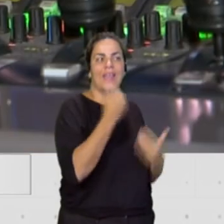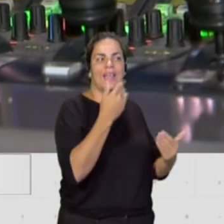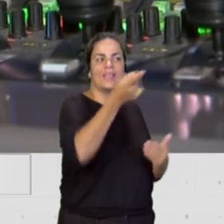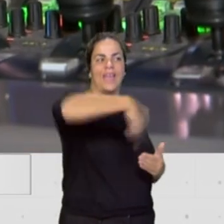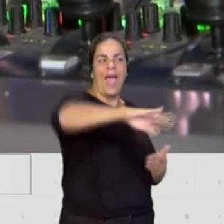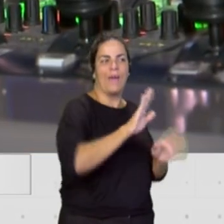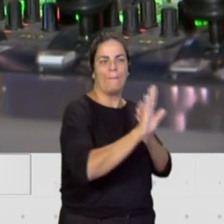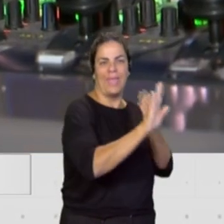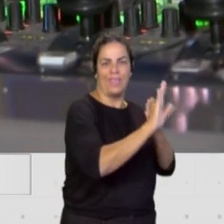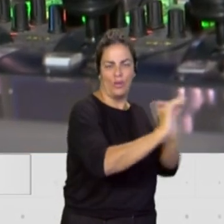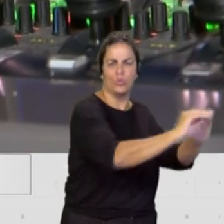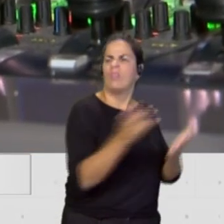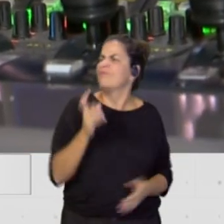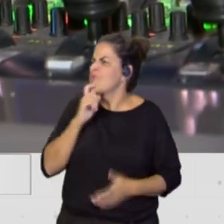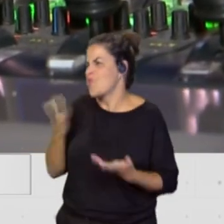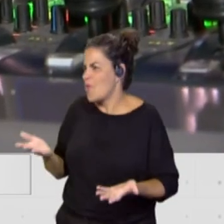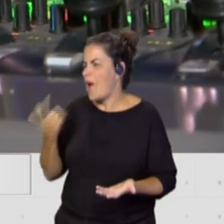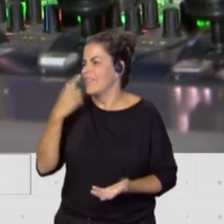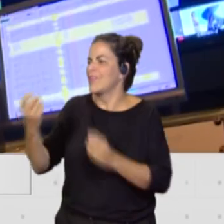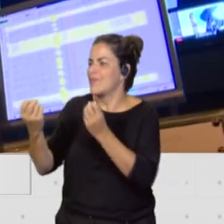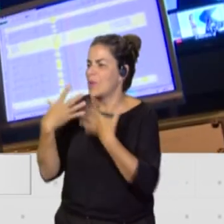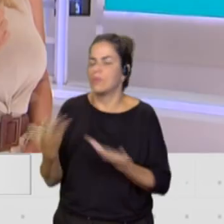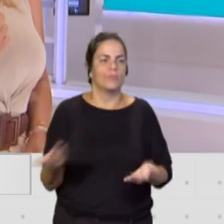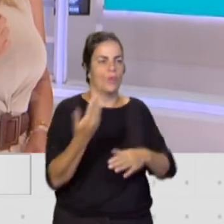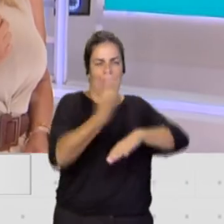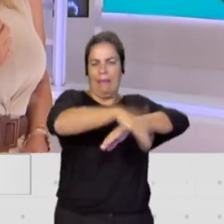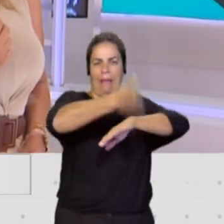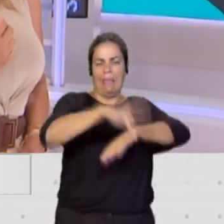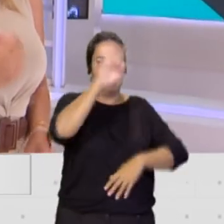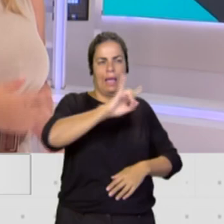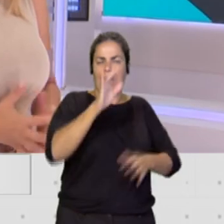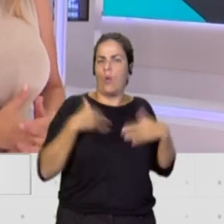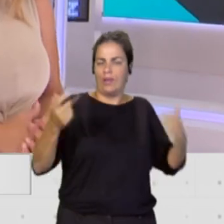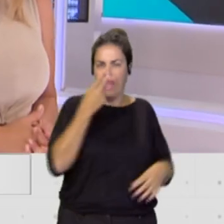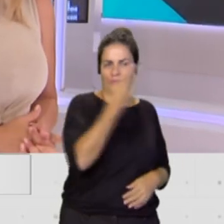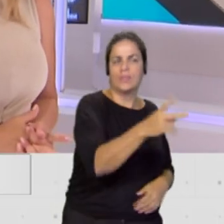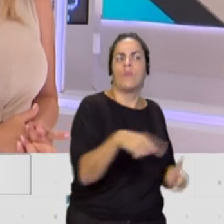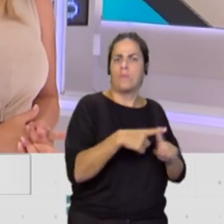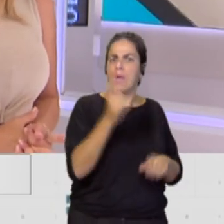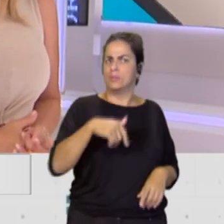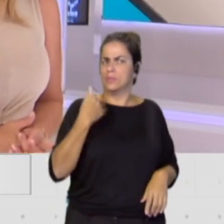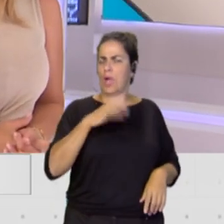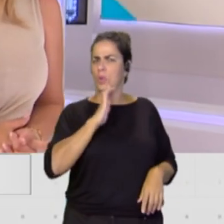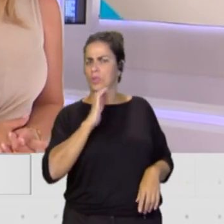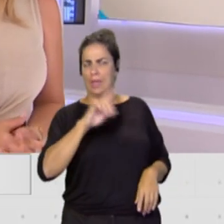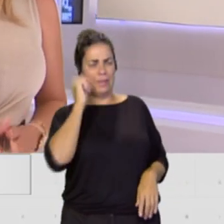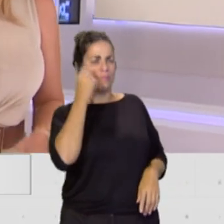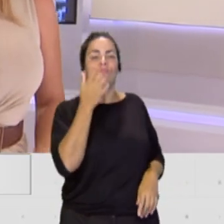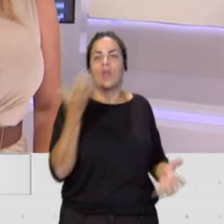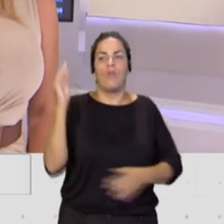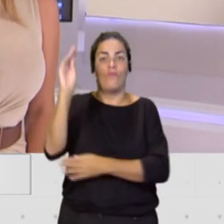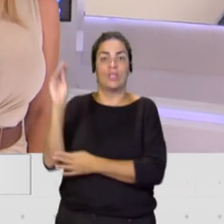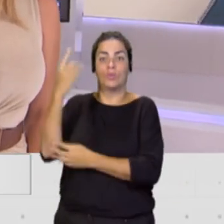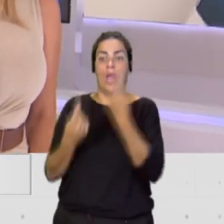es eso, Juan? Pues vamos a visitar cualquier calle del archipiélago. Además, estamos encontrando ya muchas curiosidades, como que en Fuerteventura hay